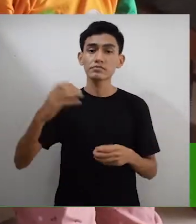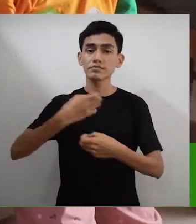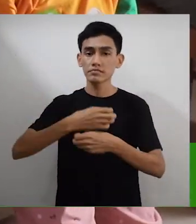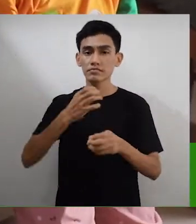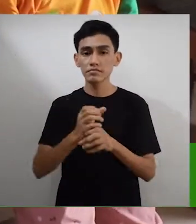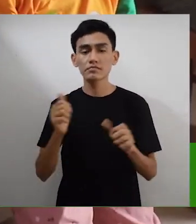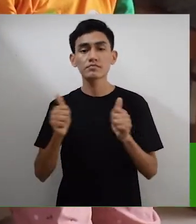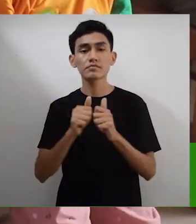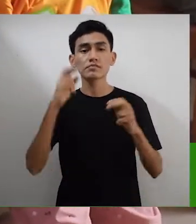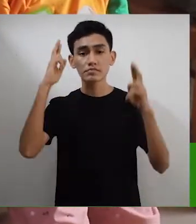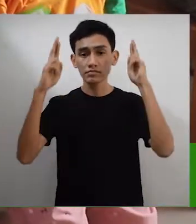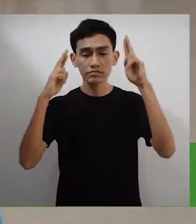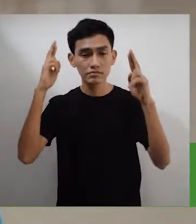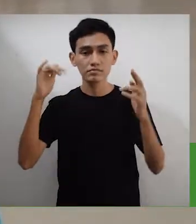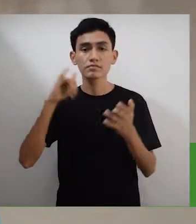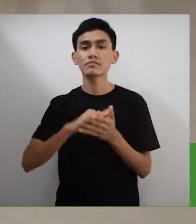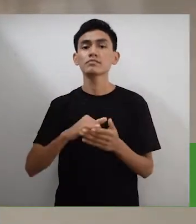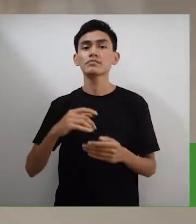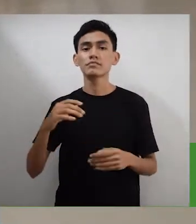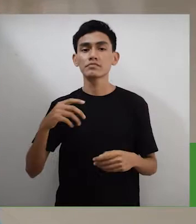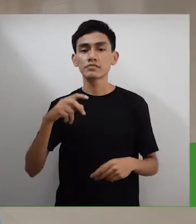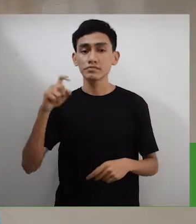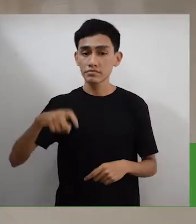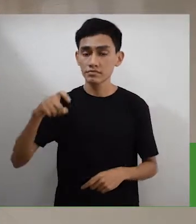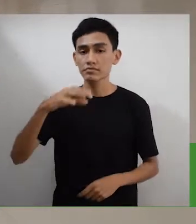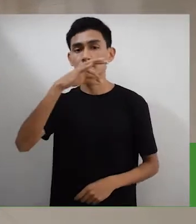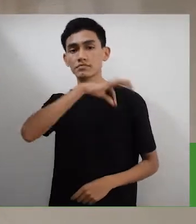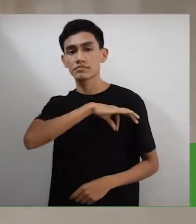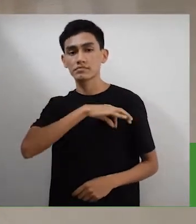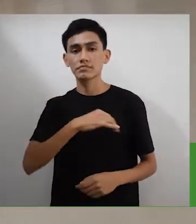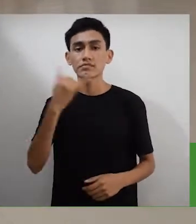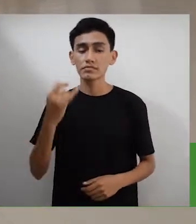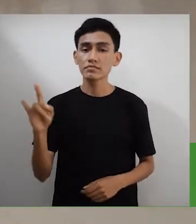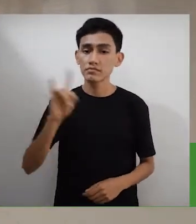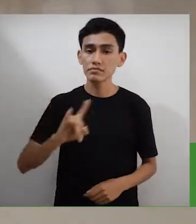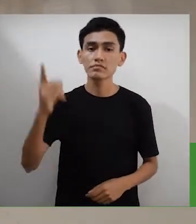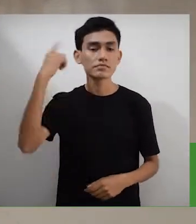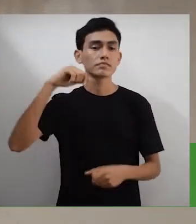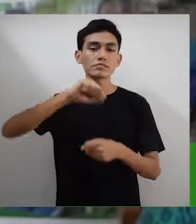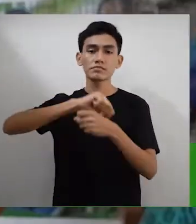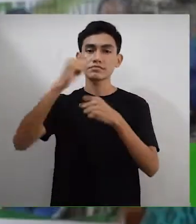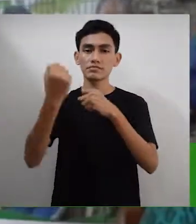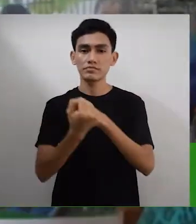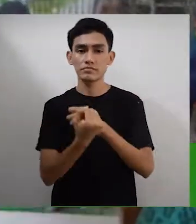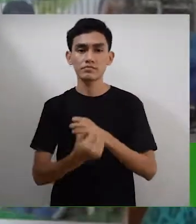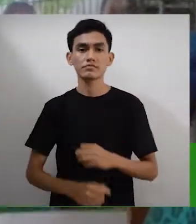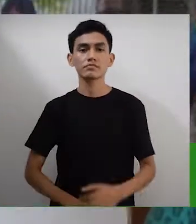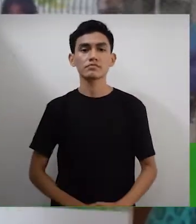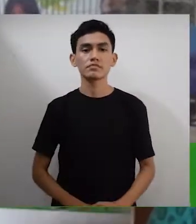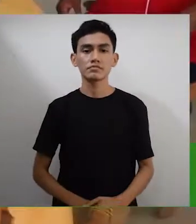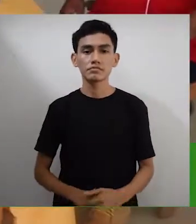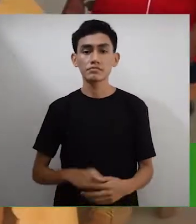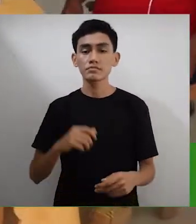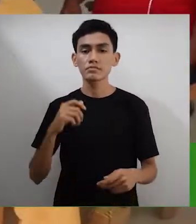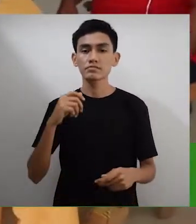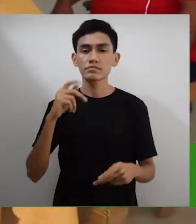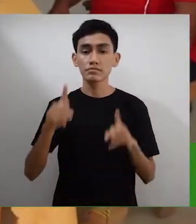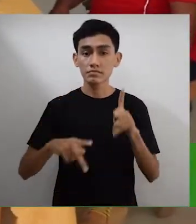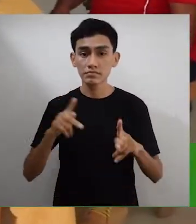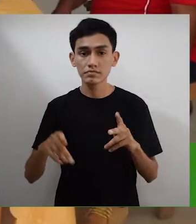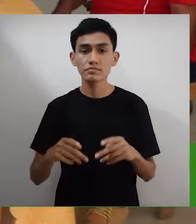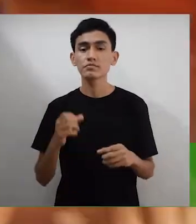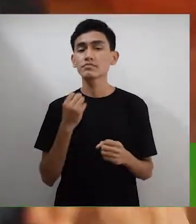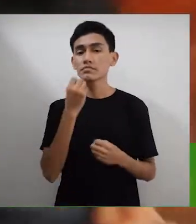una inteligencia que nosotros tenemos que aprovecharla y digamos ser útiles a la sociedad. Los participantes